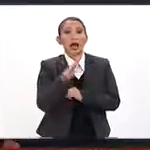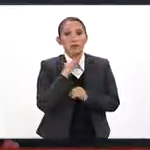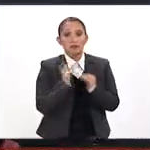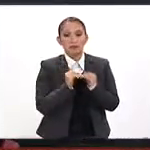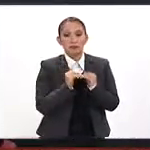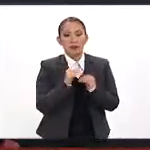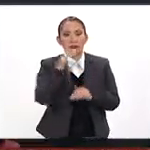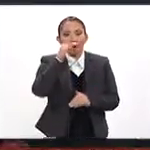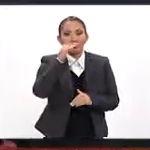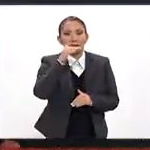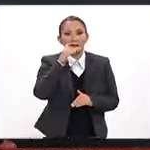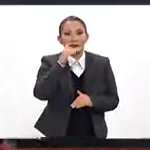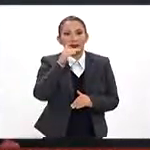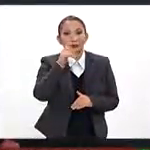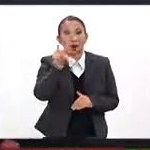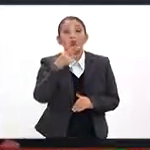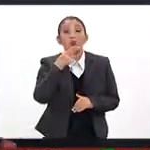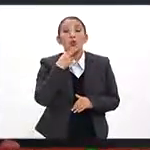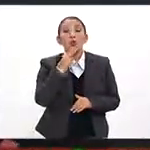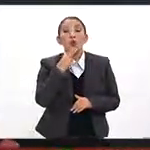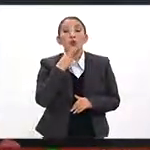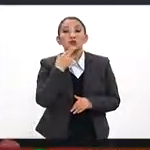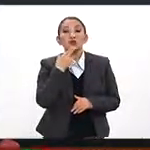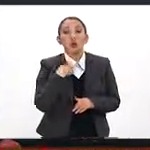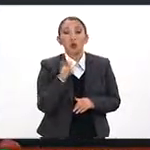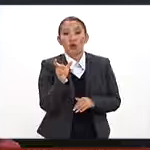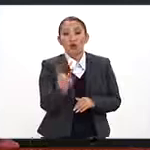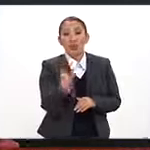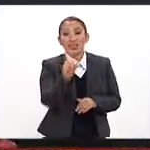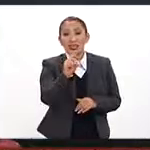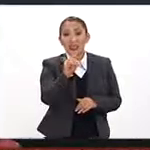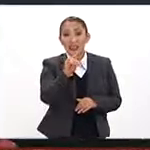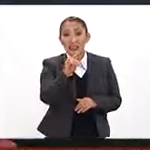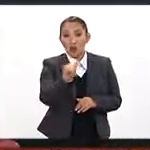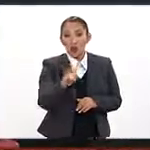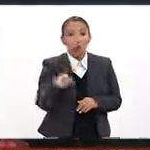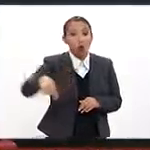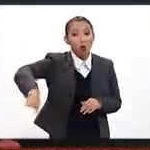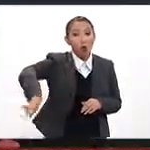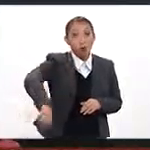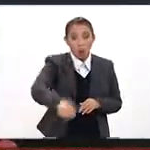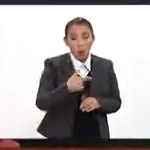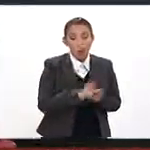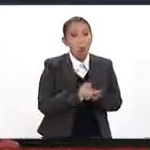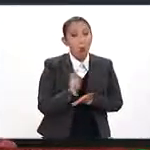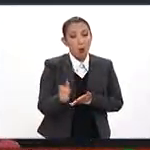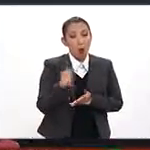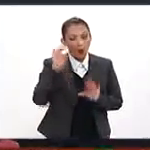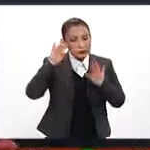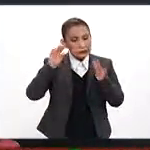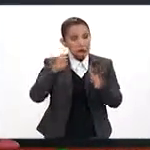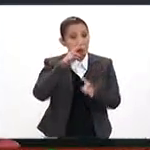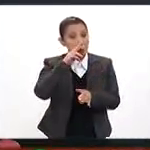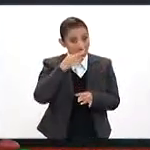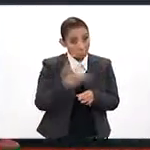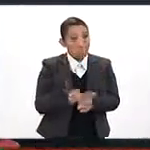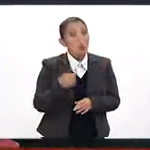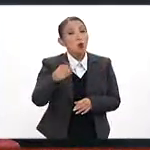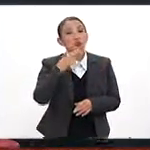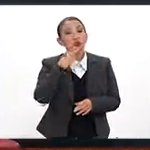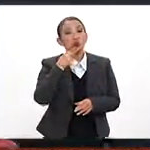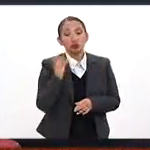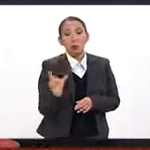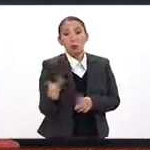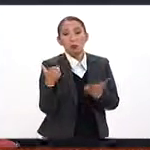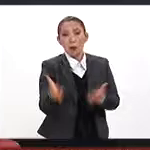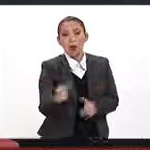un aumento también en el uso de la tarjeta de débito, que eso también nos demuestra que hay un enfoque responsable en el uso de